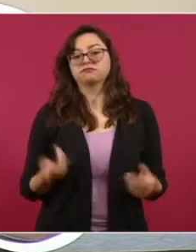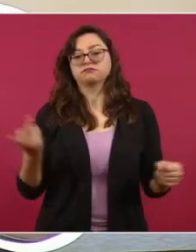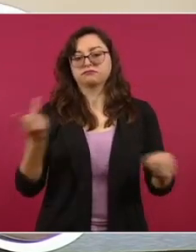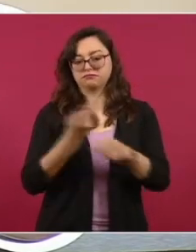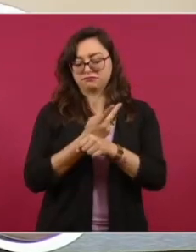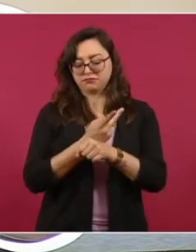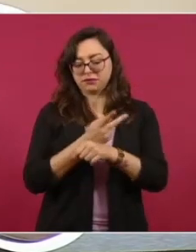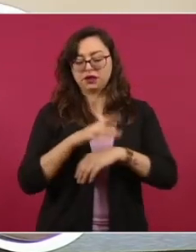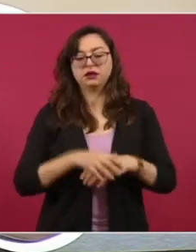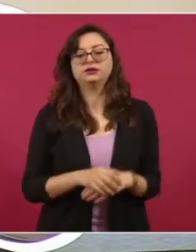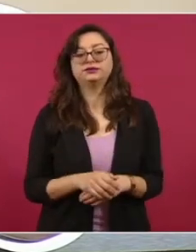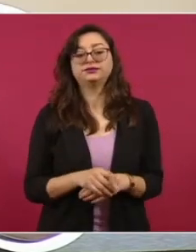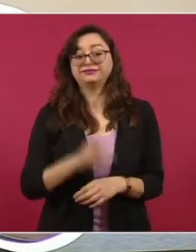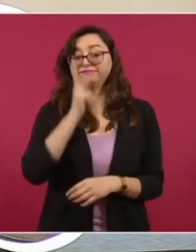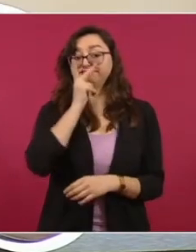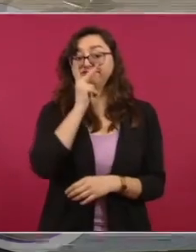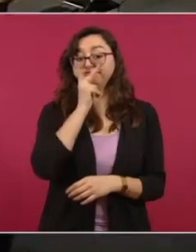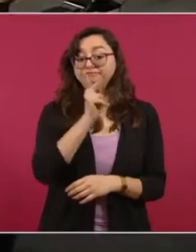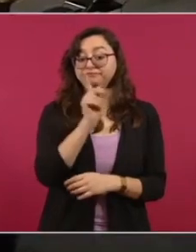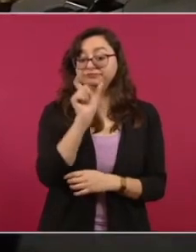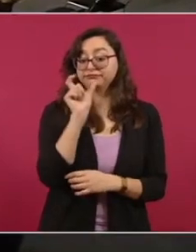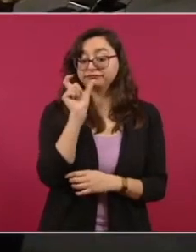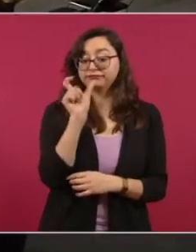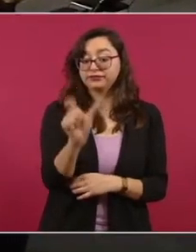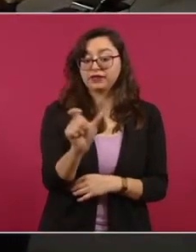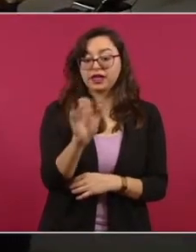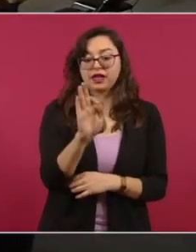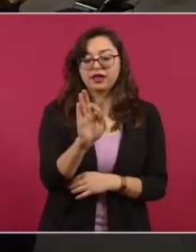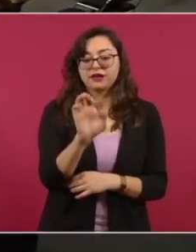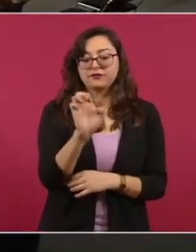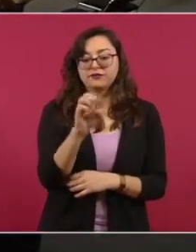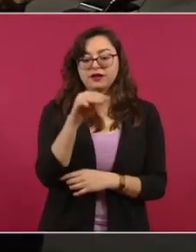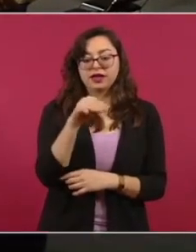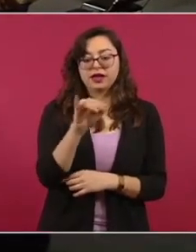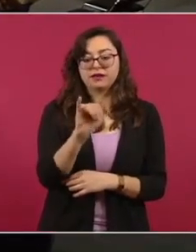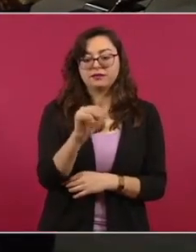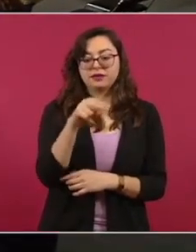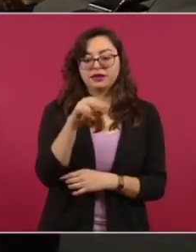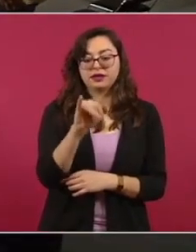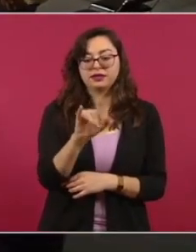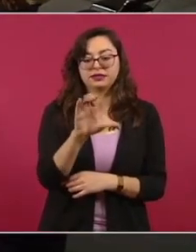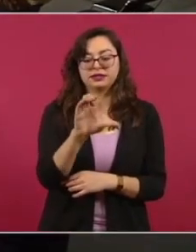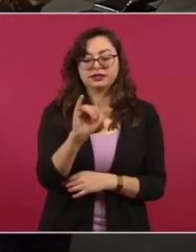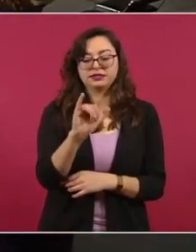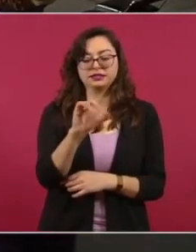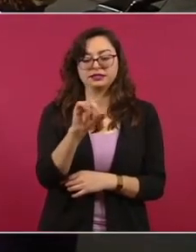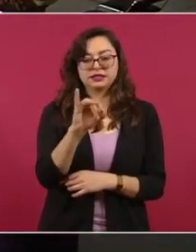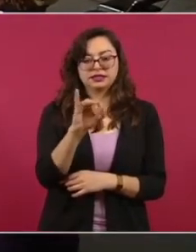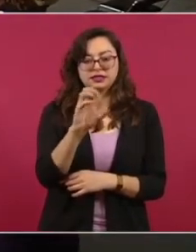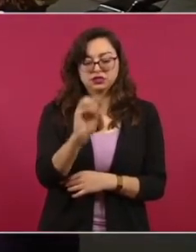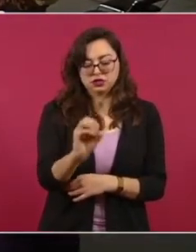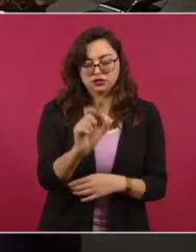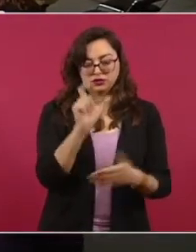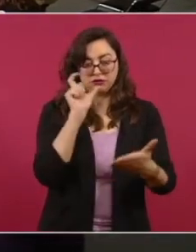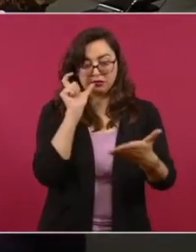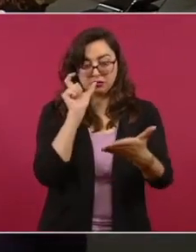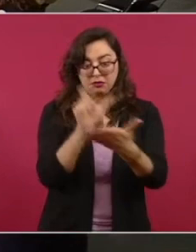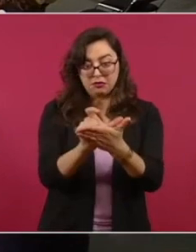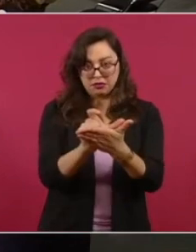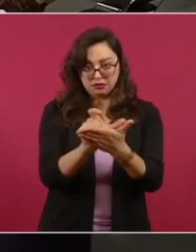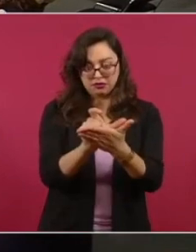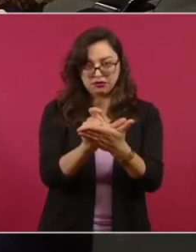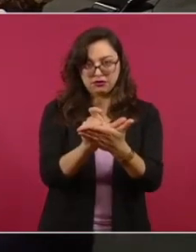empezaron también con un reforzamiento.